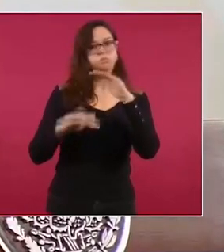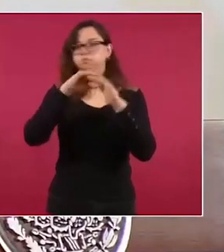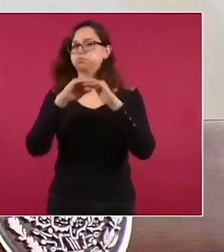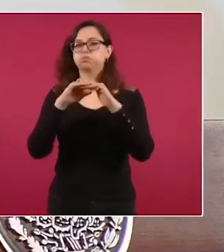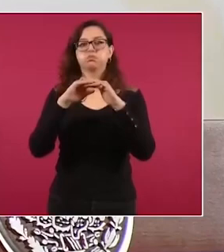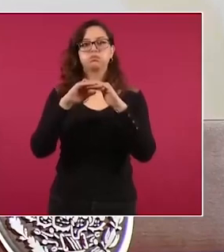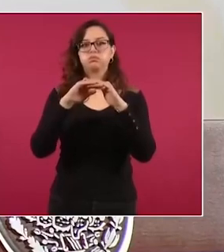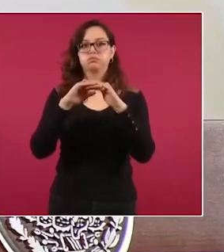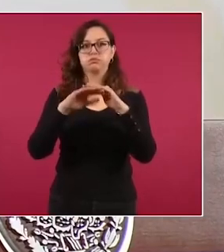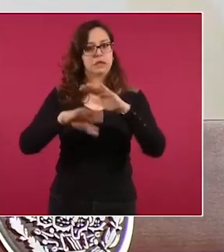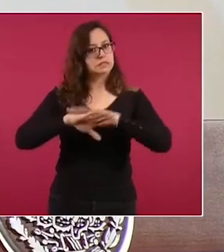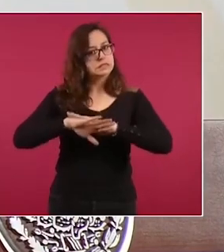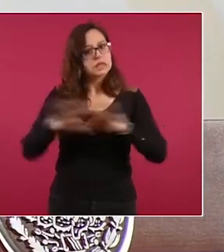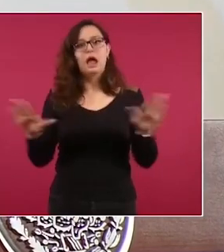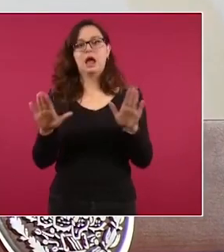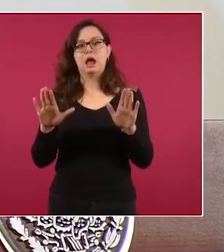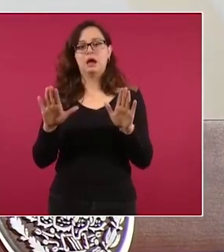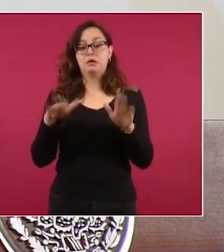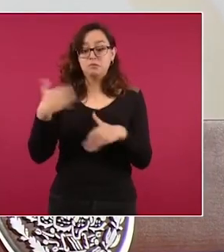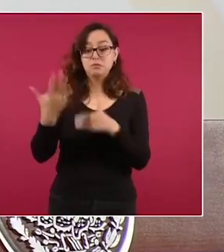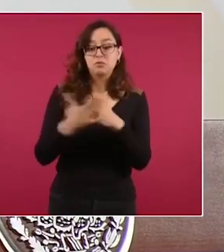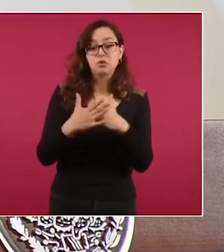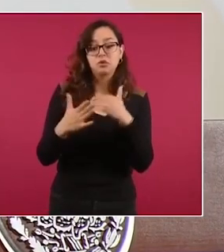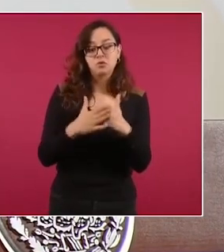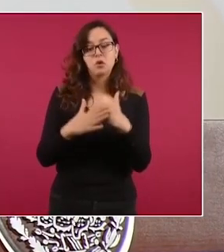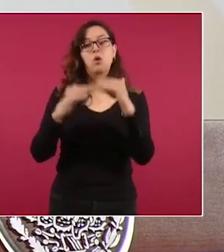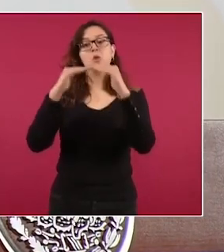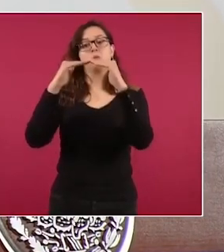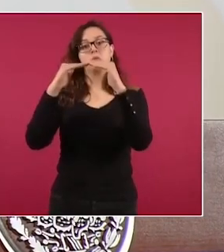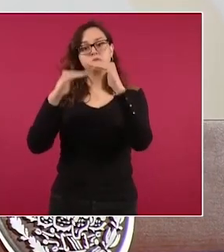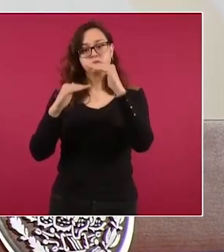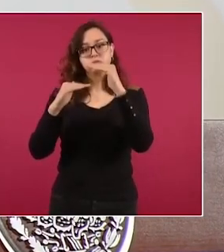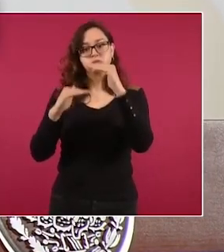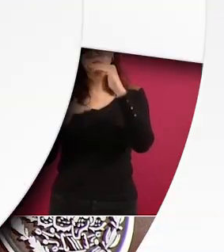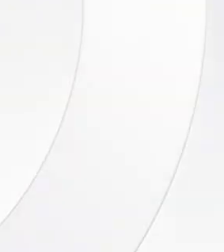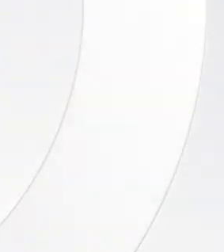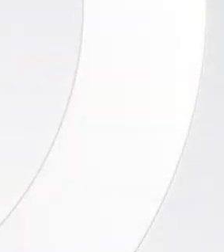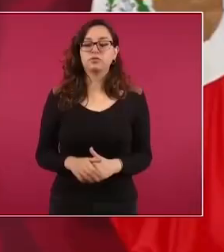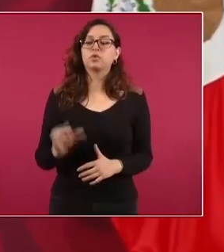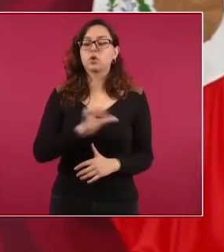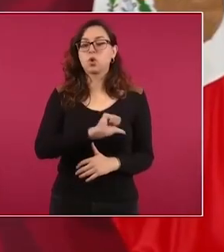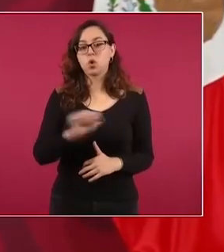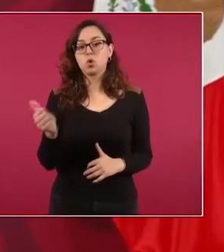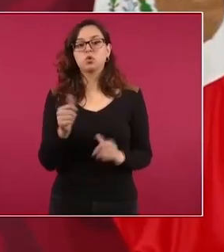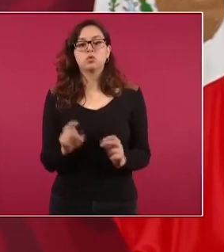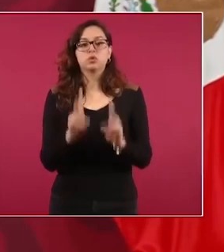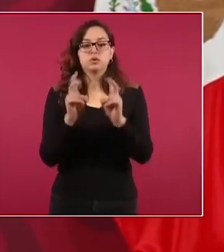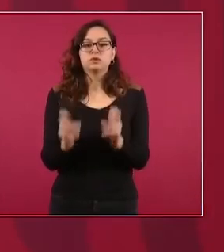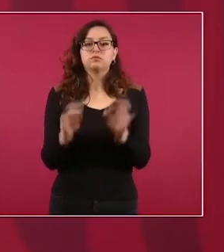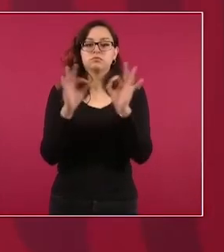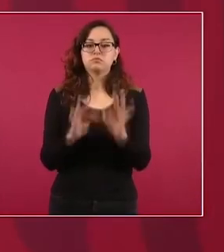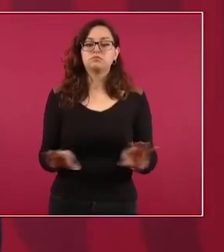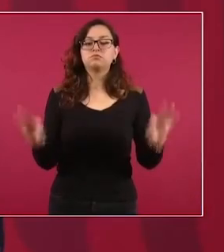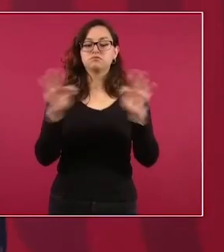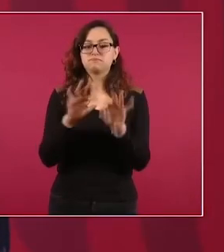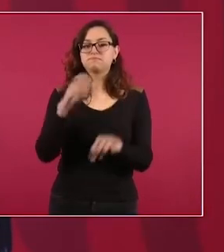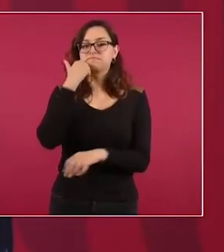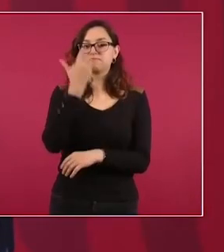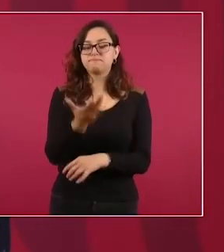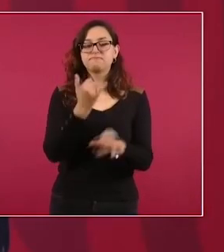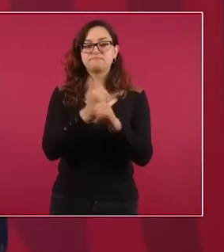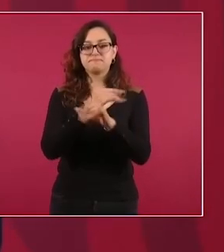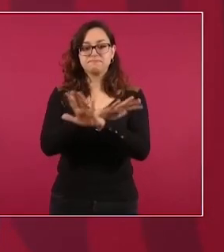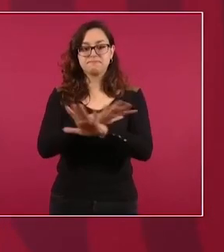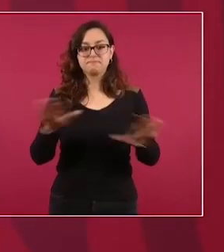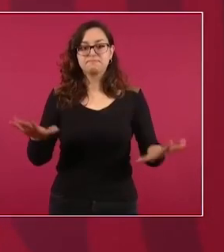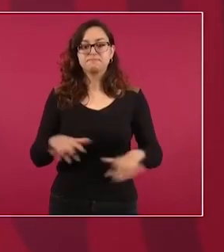a empezar a bajar ese es mi pronóstico informarles y que es que